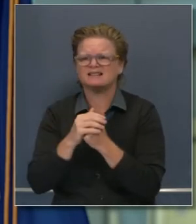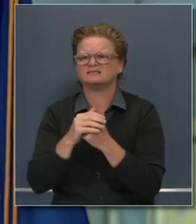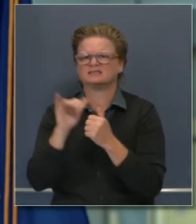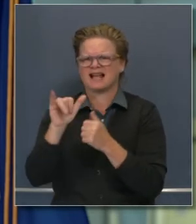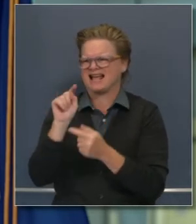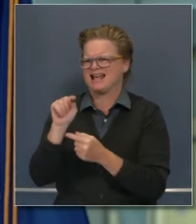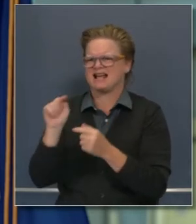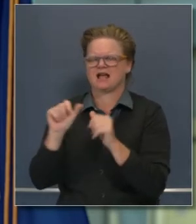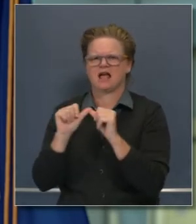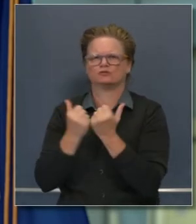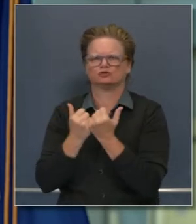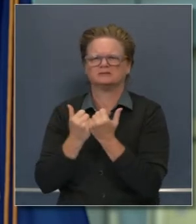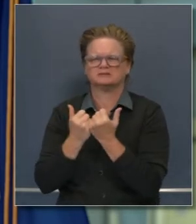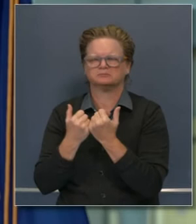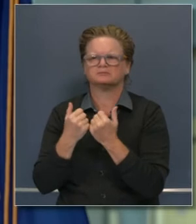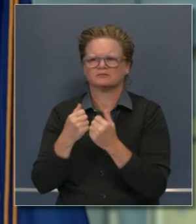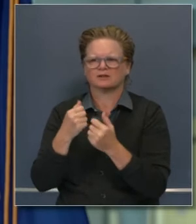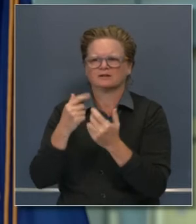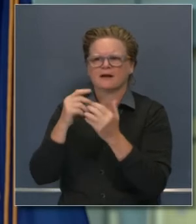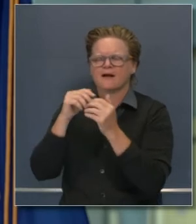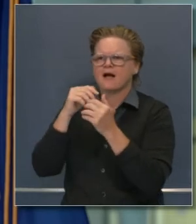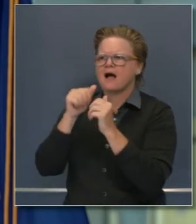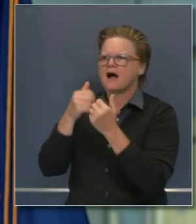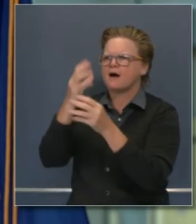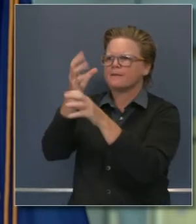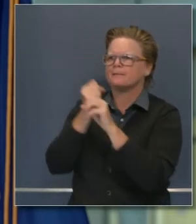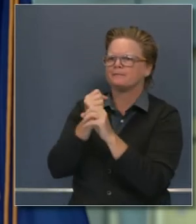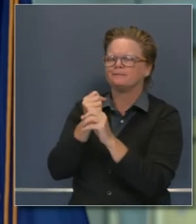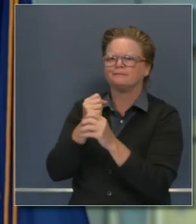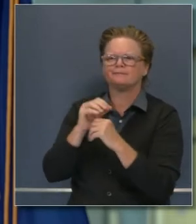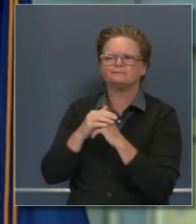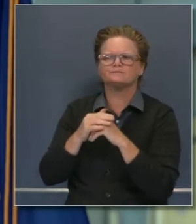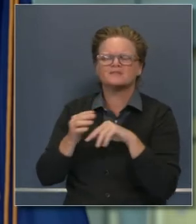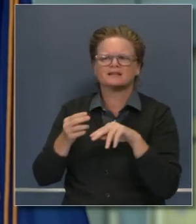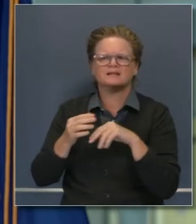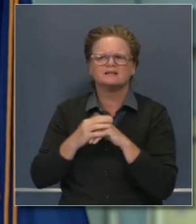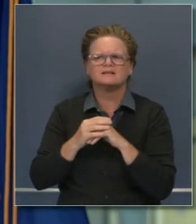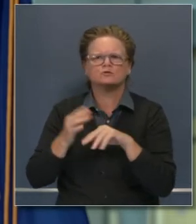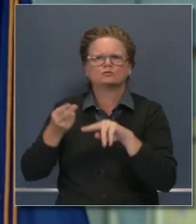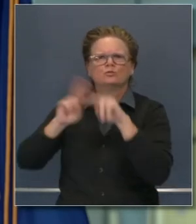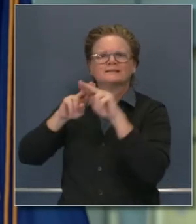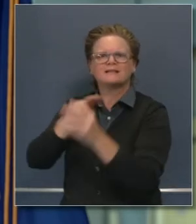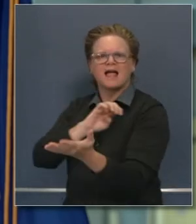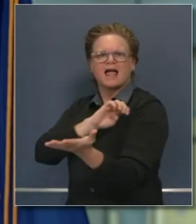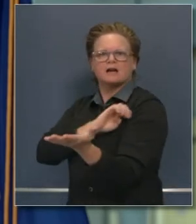obtención y distribución, la fiabilidad de energía en el Estado de California.